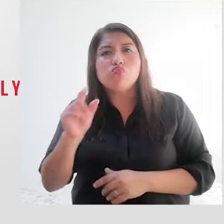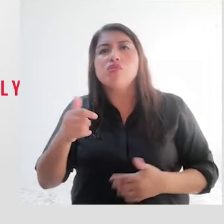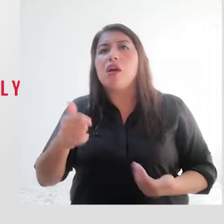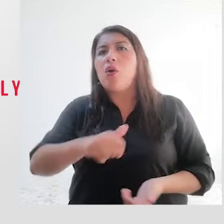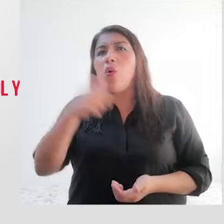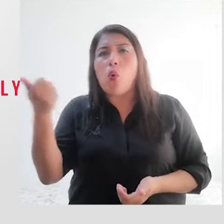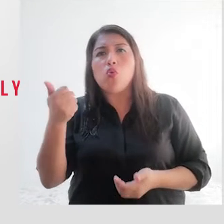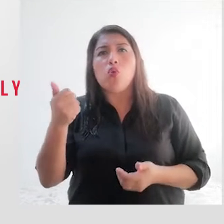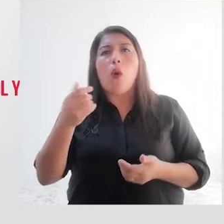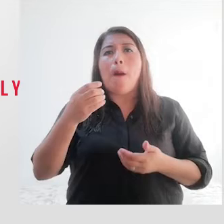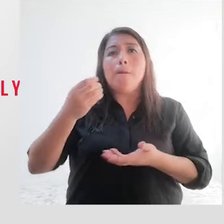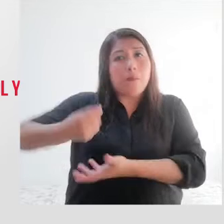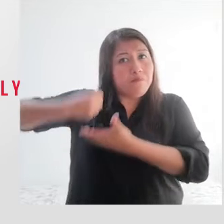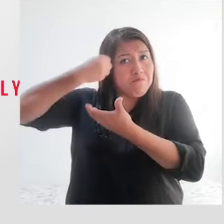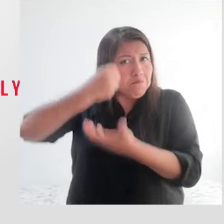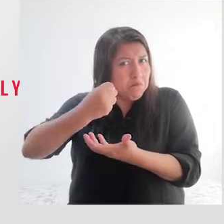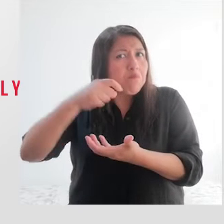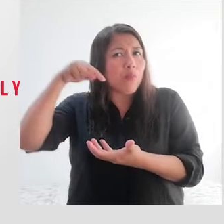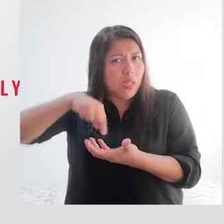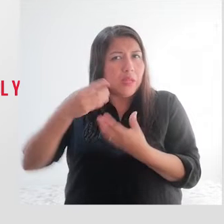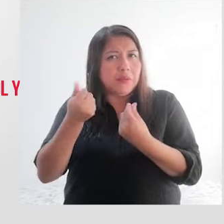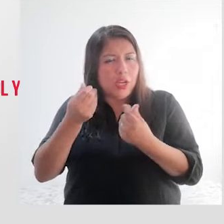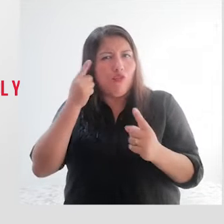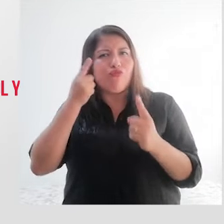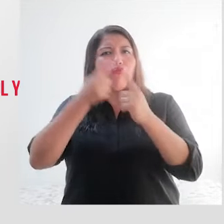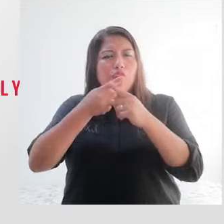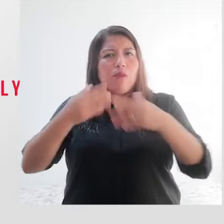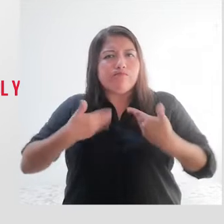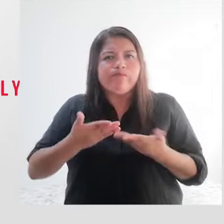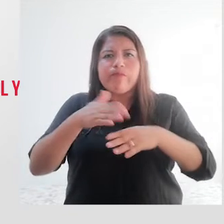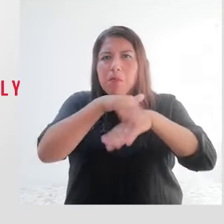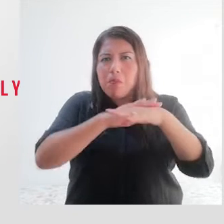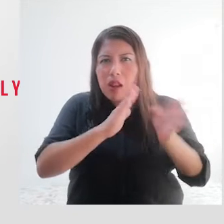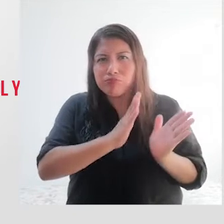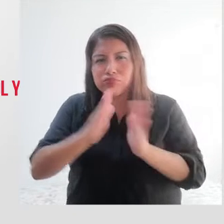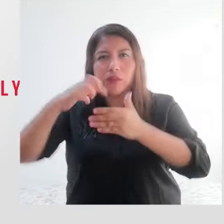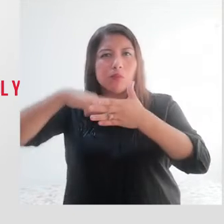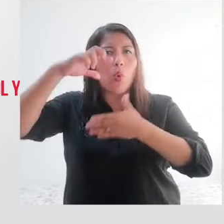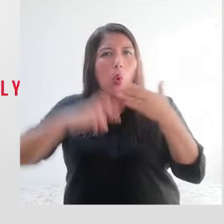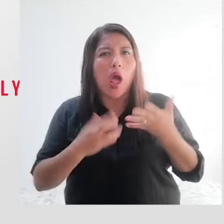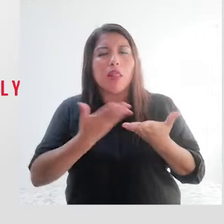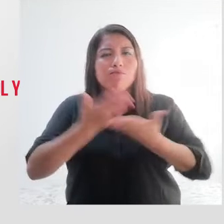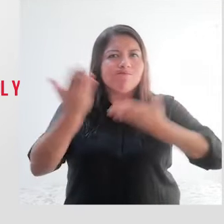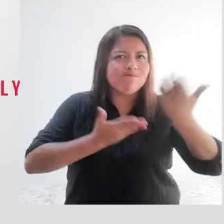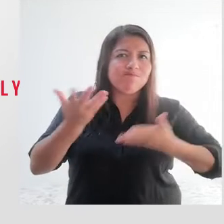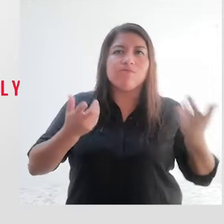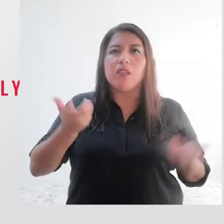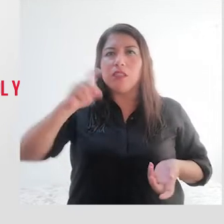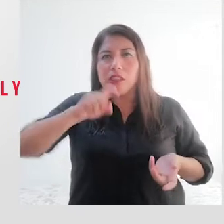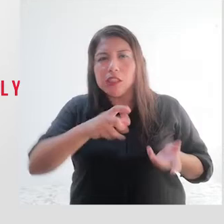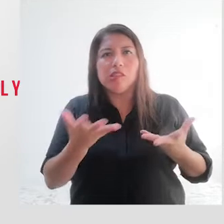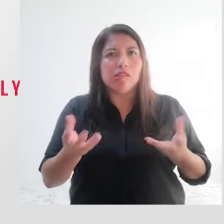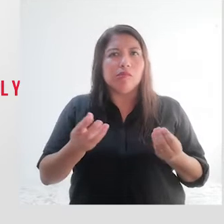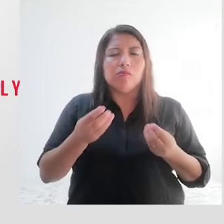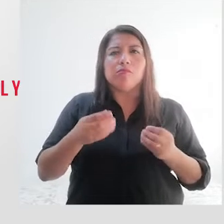0.5% de su presupuesto institucional para financiar los gastos operativos, planes, programas y servicios que por ley